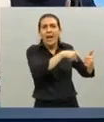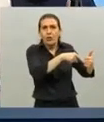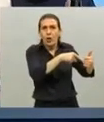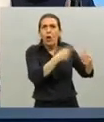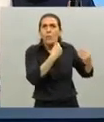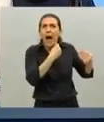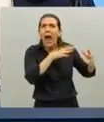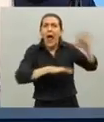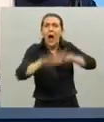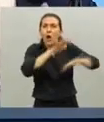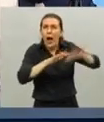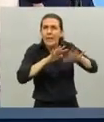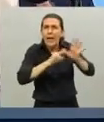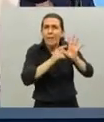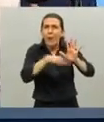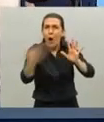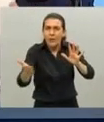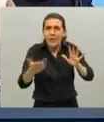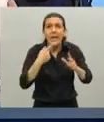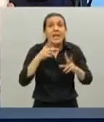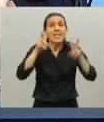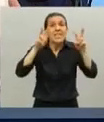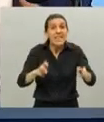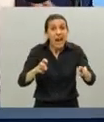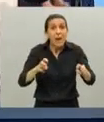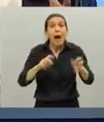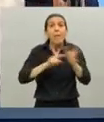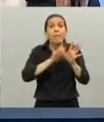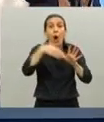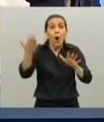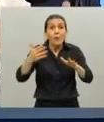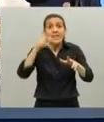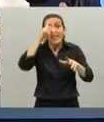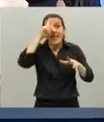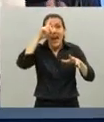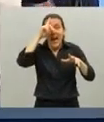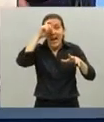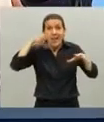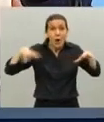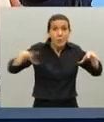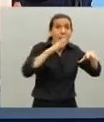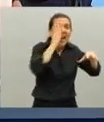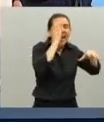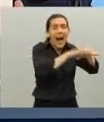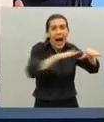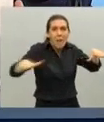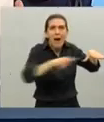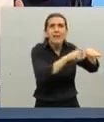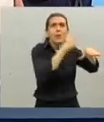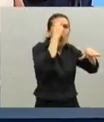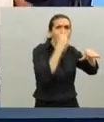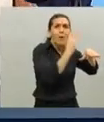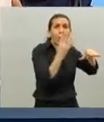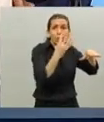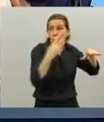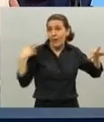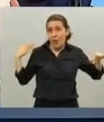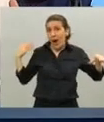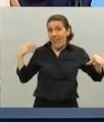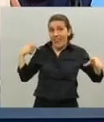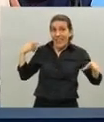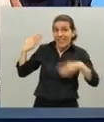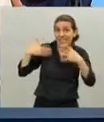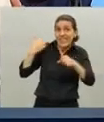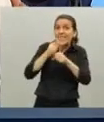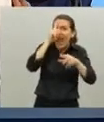para coordinarlo con el sistema de provincia en cuanto a las camas de provincia eran 9.44 y al día de hoy de terapia